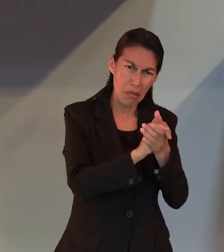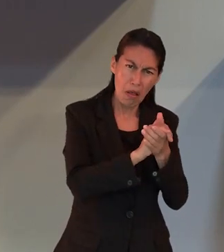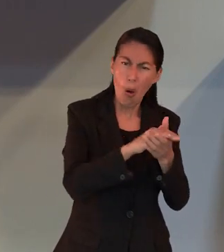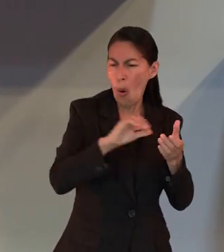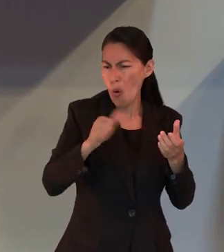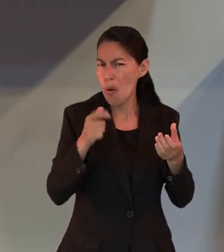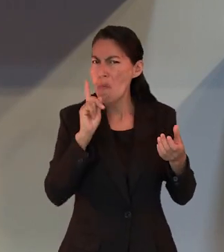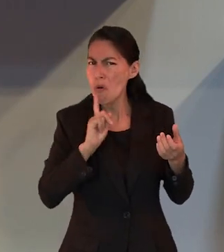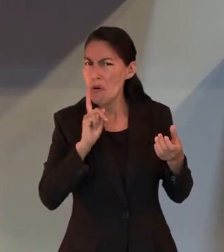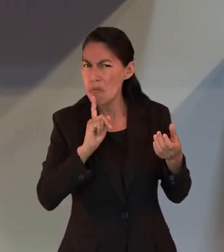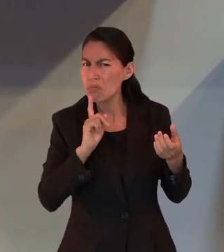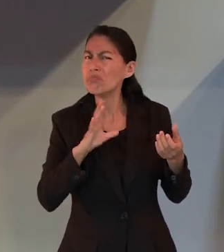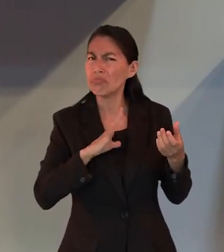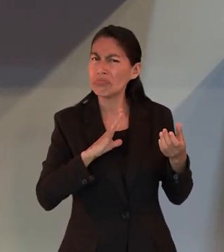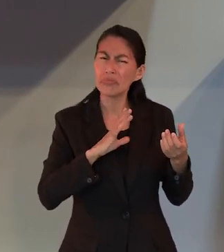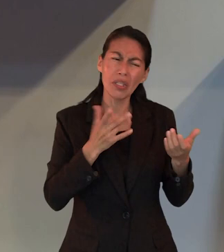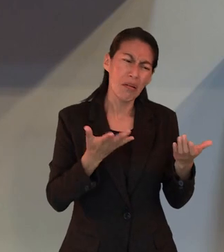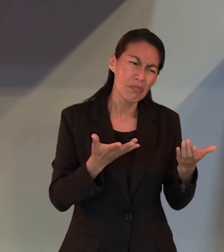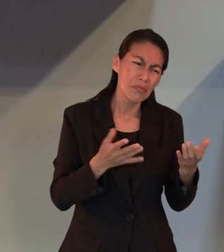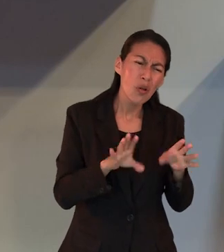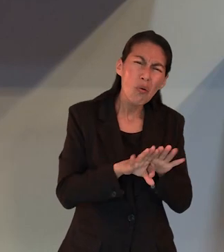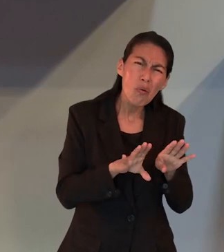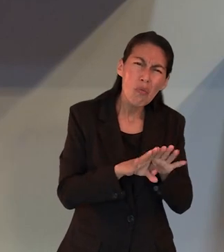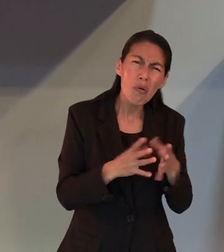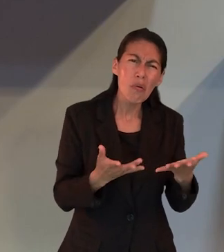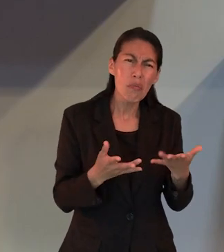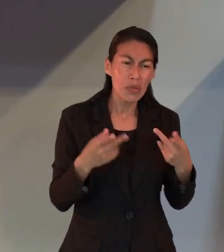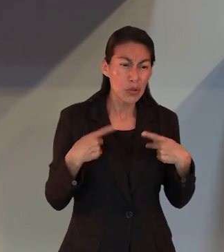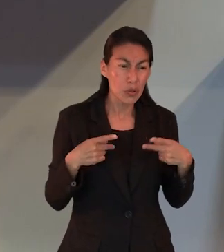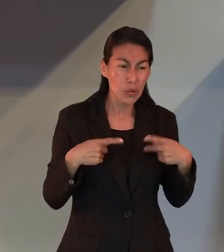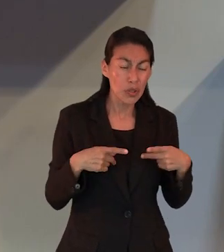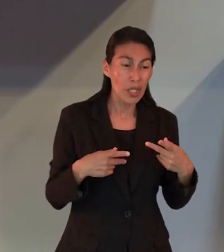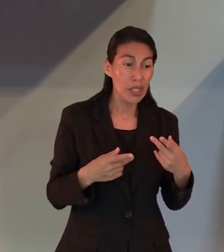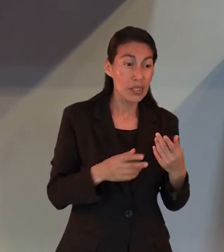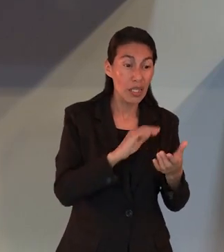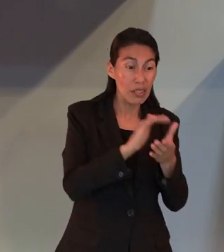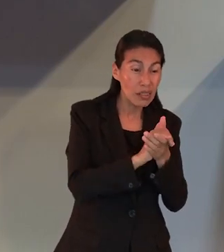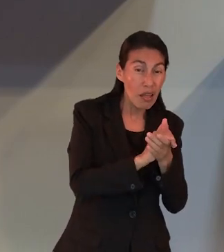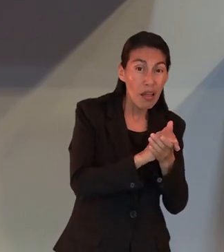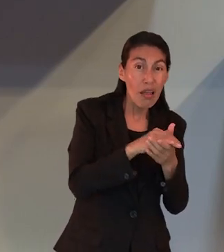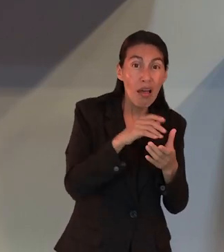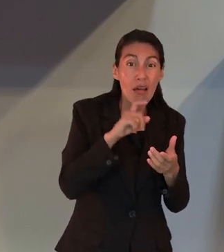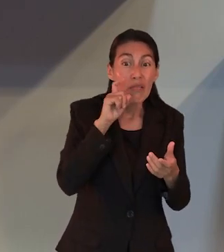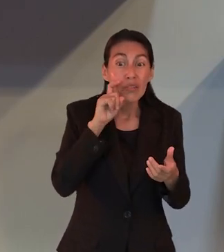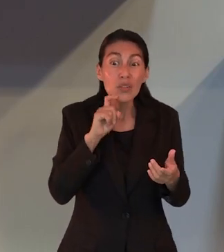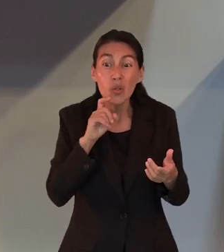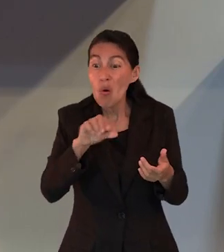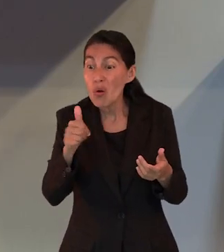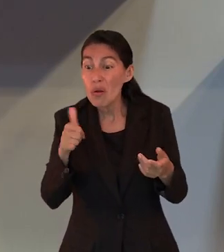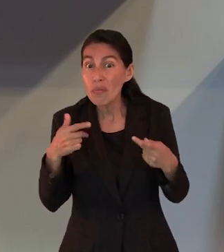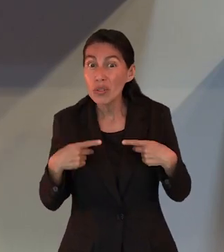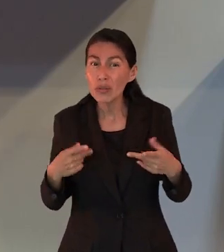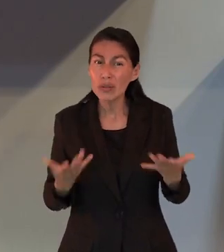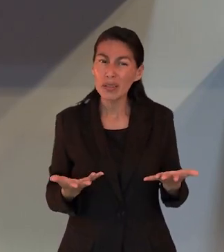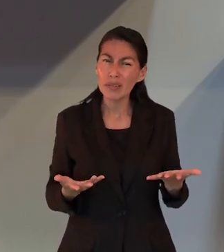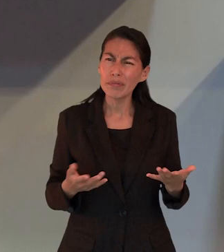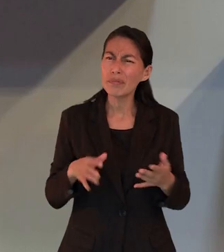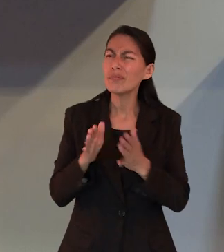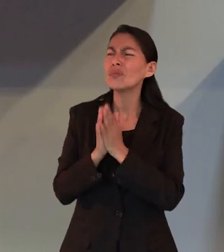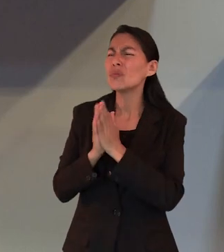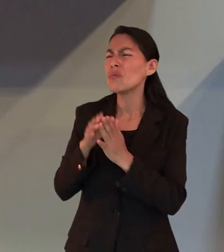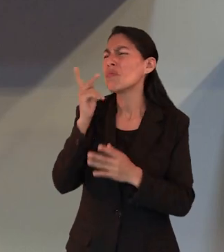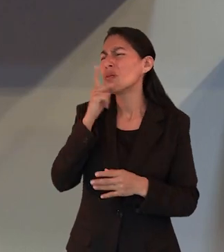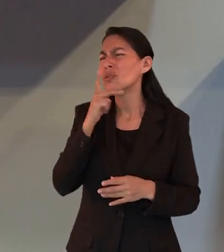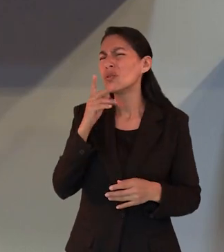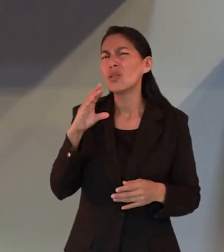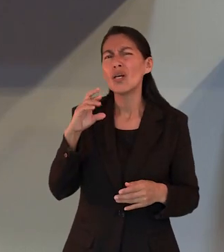malamente, ¿verdad? Que no debería ser así, pero se toleraba el que una persona casada pudiera tener relación con alguien